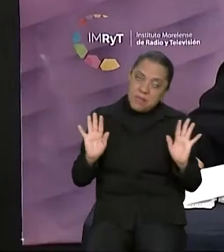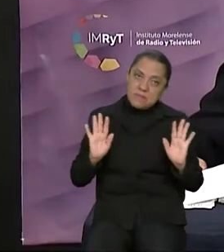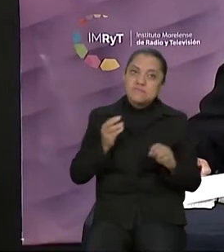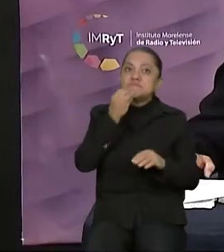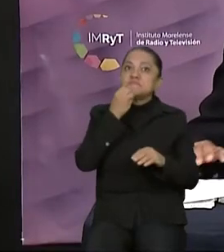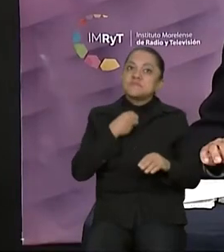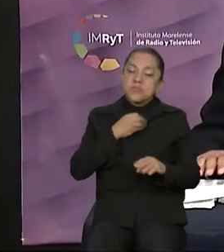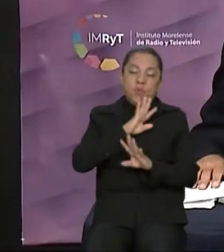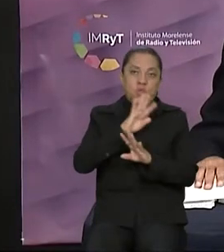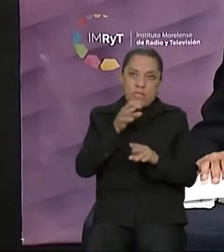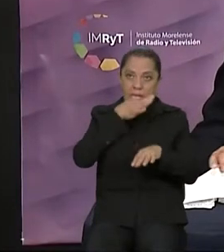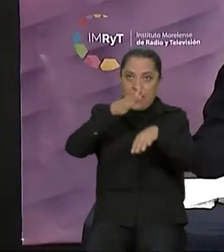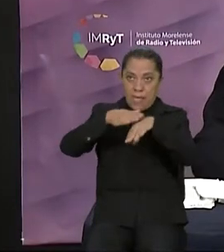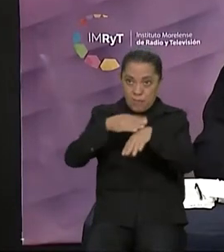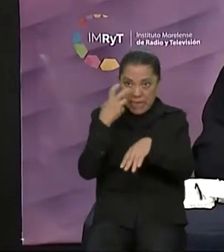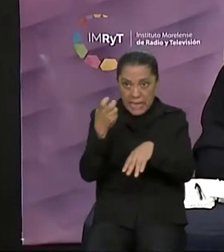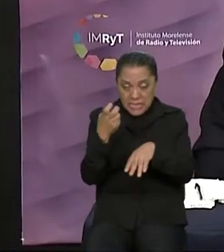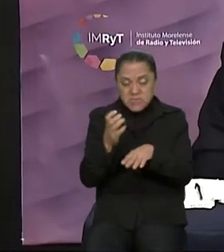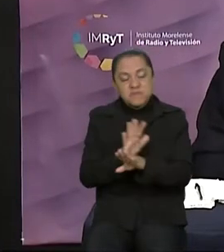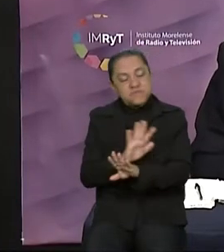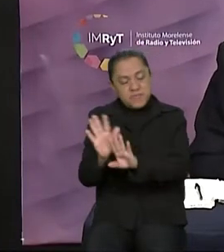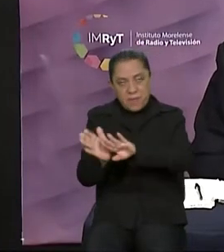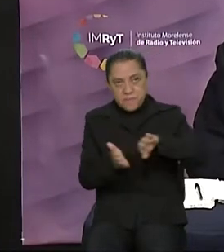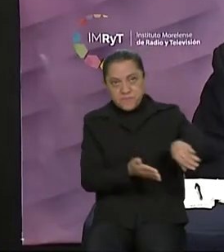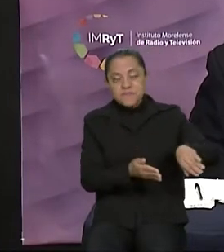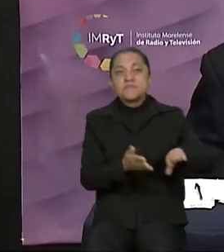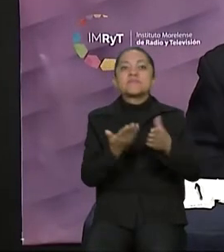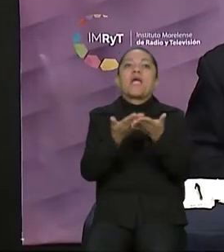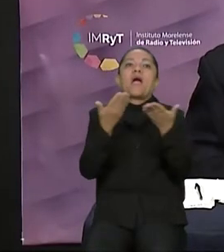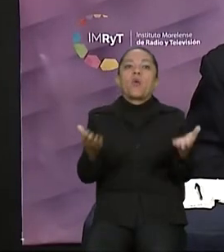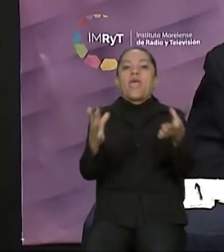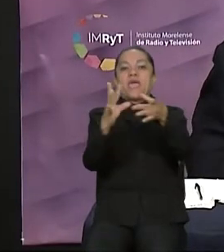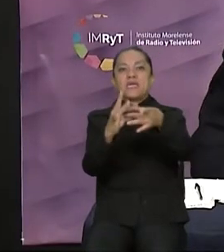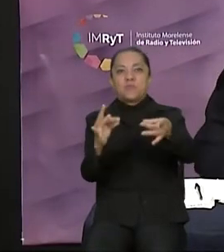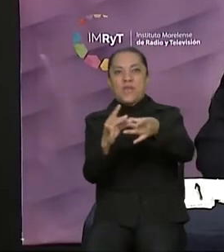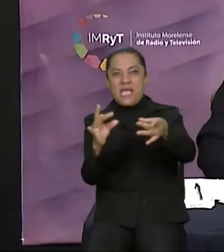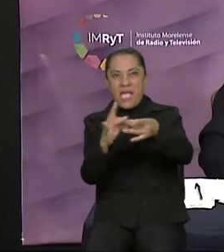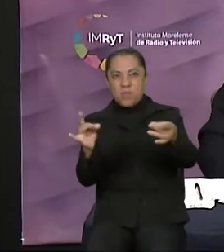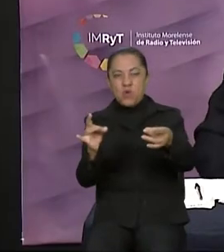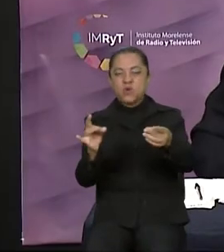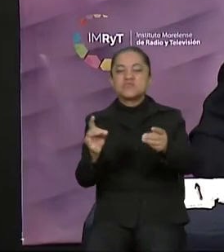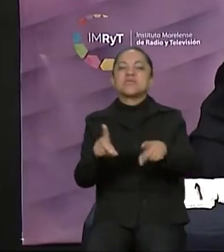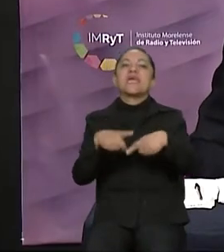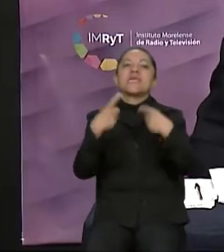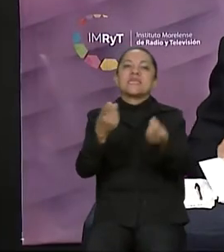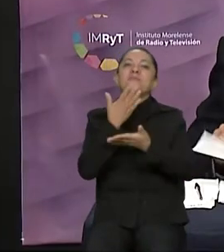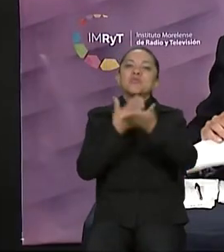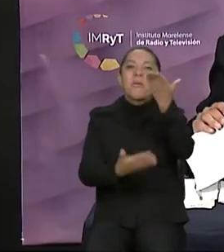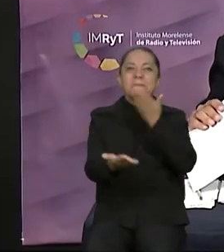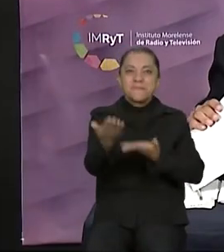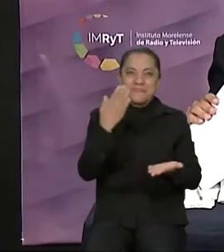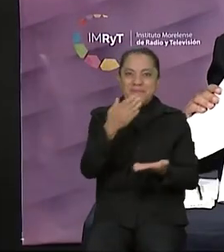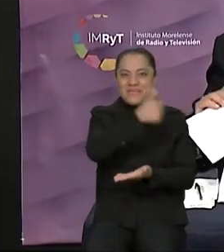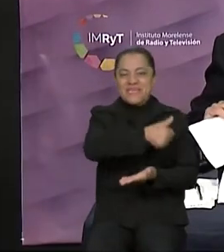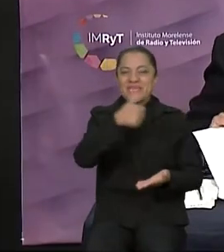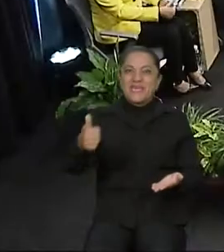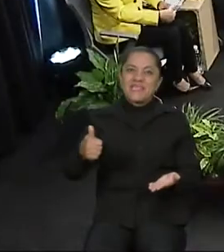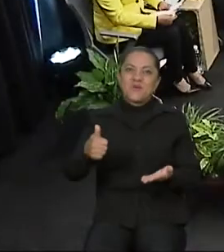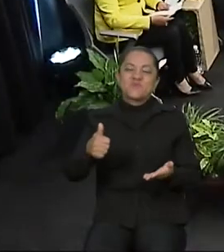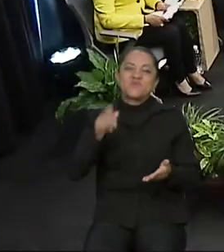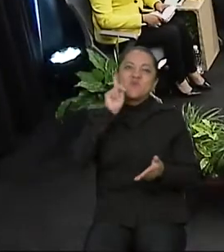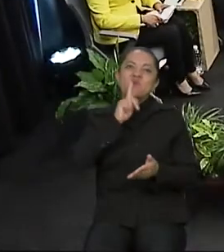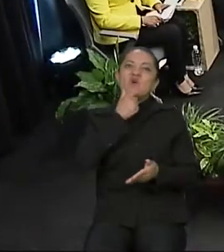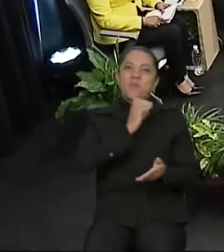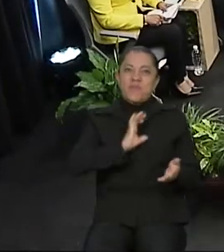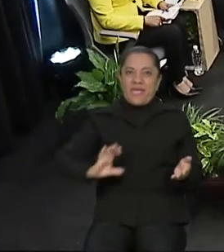explicarles y dar la bienvenida a los candidatos y candidatas que hoy nos acompañan. Así es, Carlos. Comenzaremos de